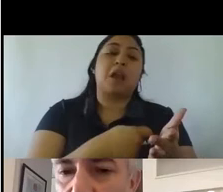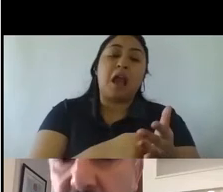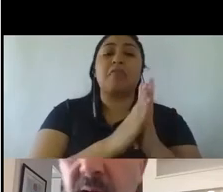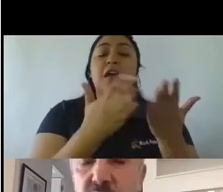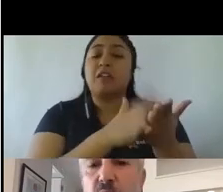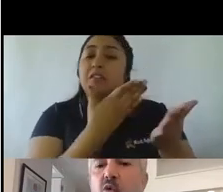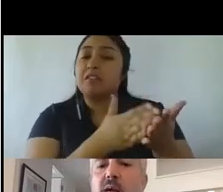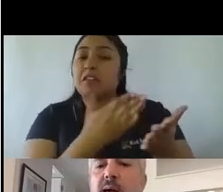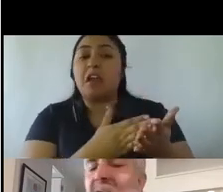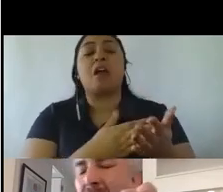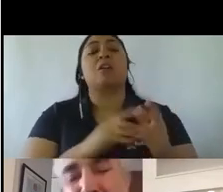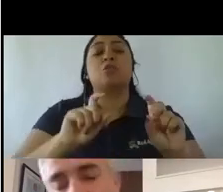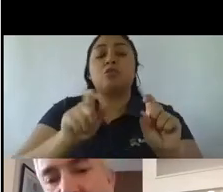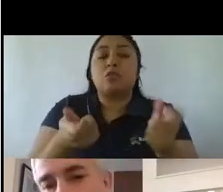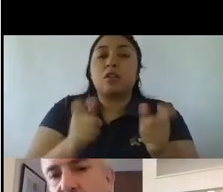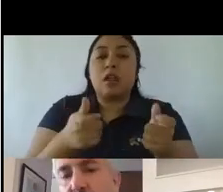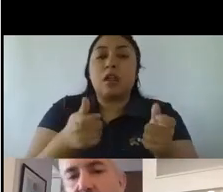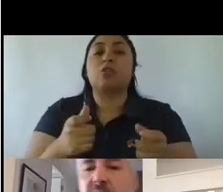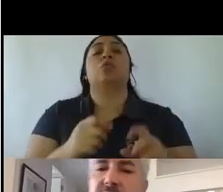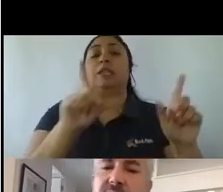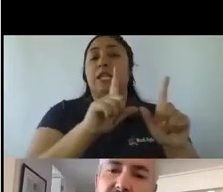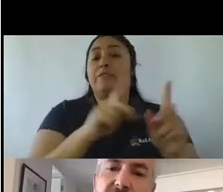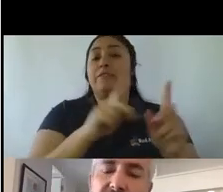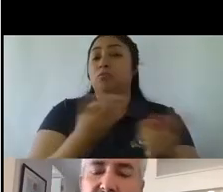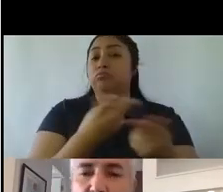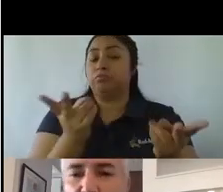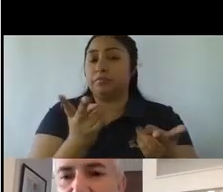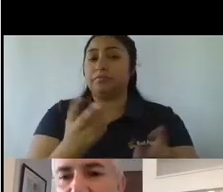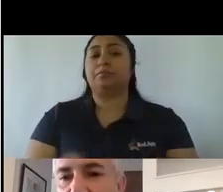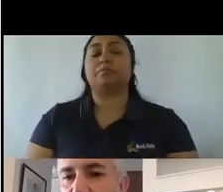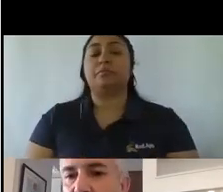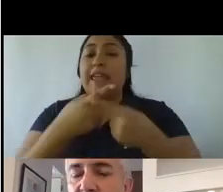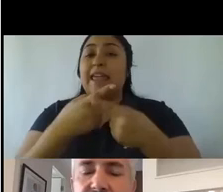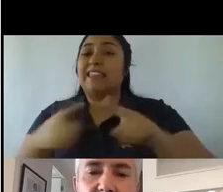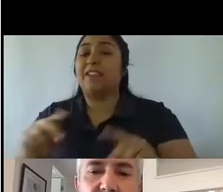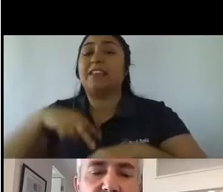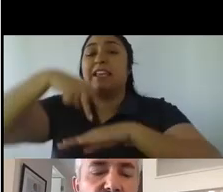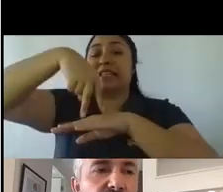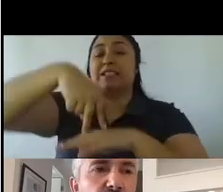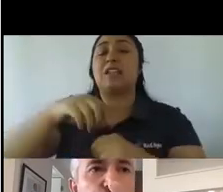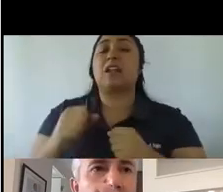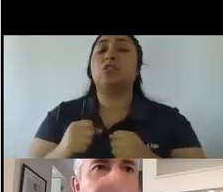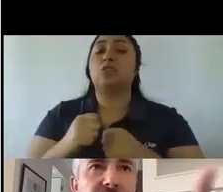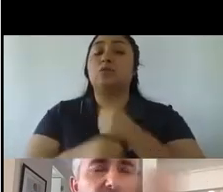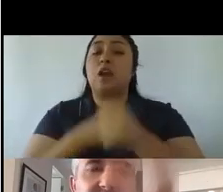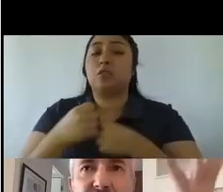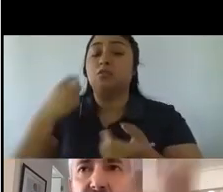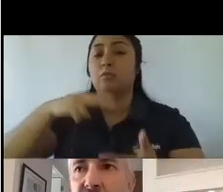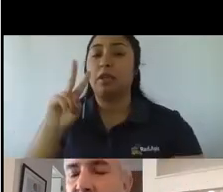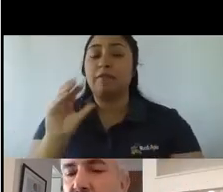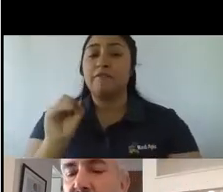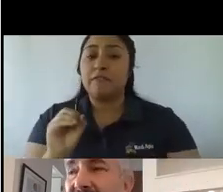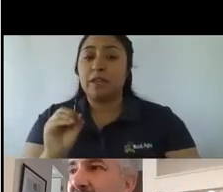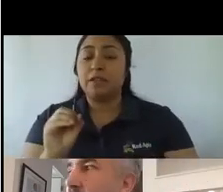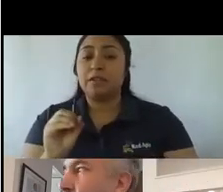radio y la televisión pública. Bien distinto es este escenario de 2020 a escenarios que nosotros veíamos hace una década